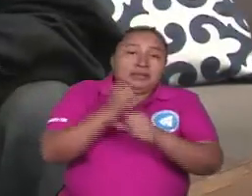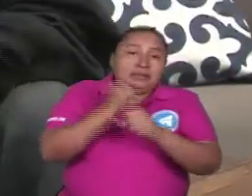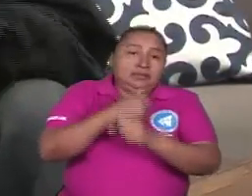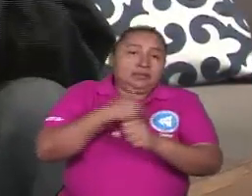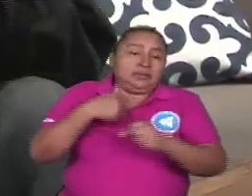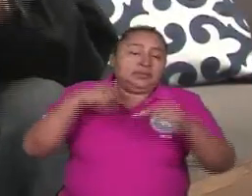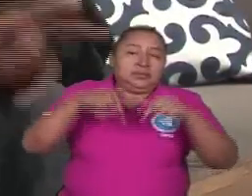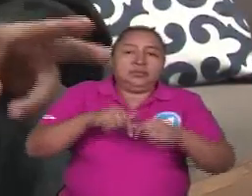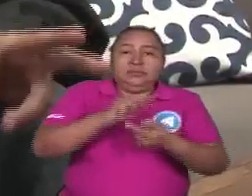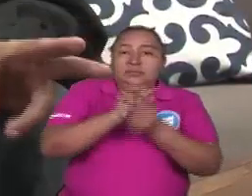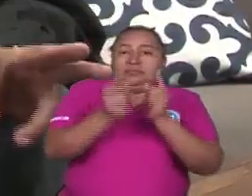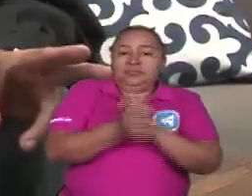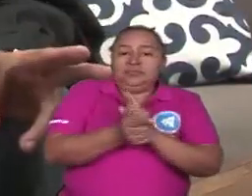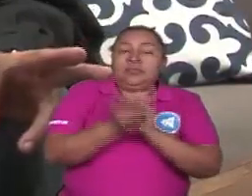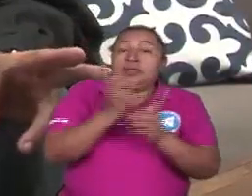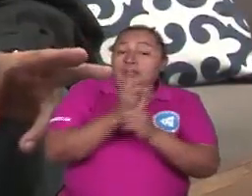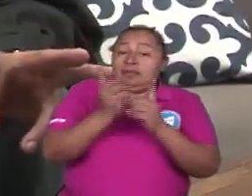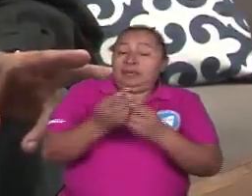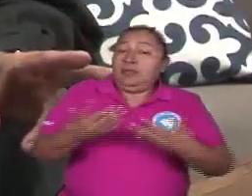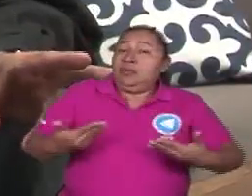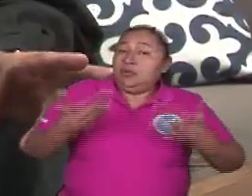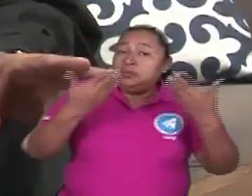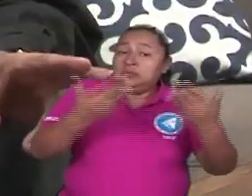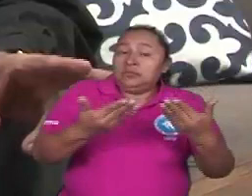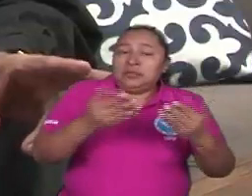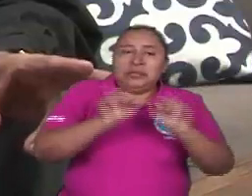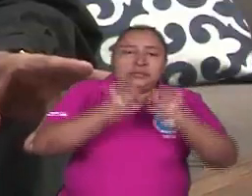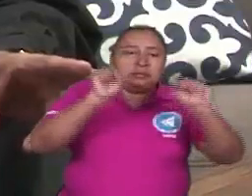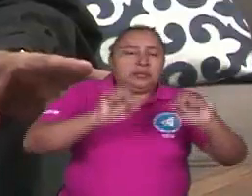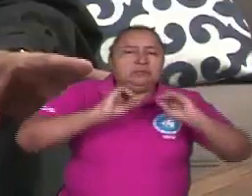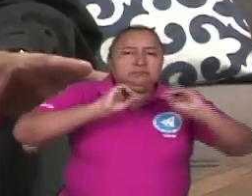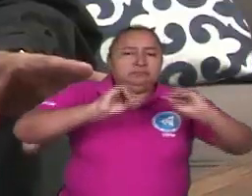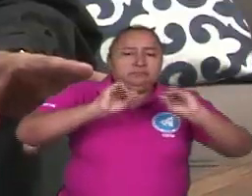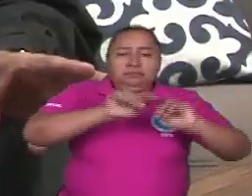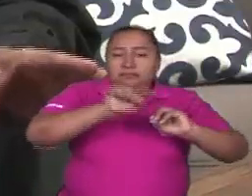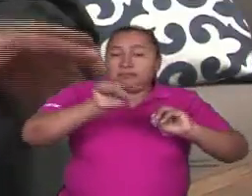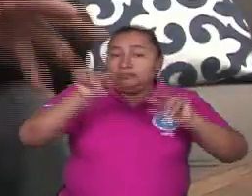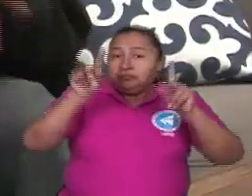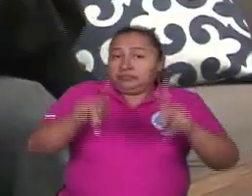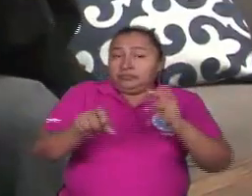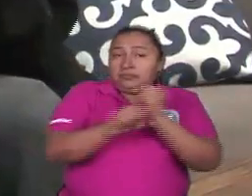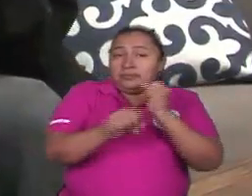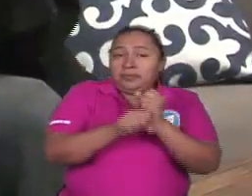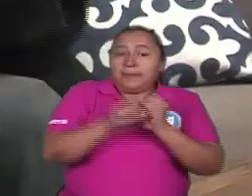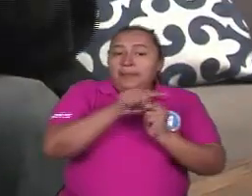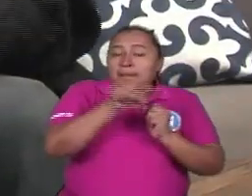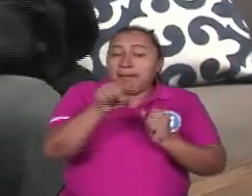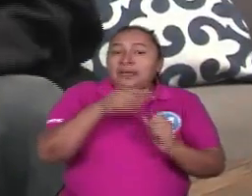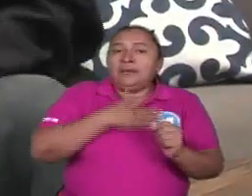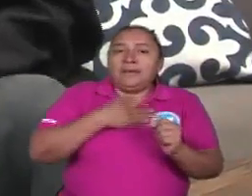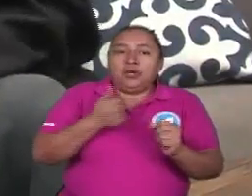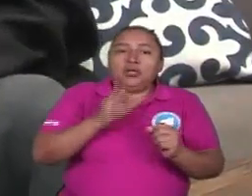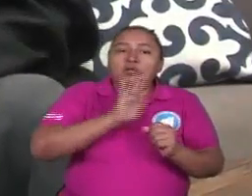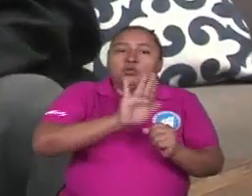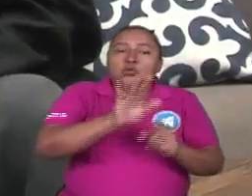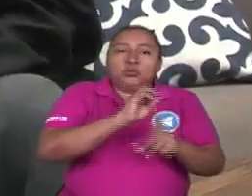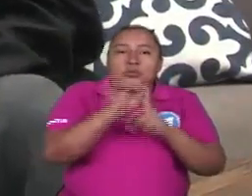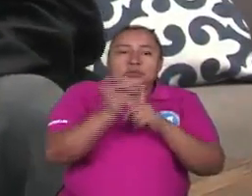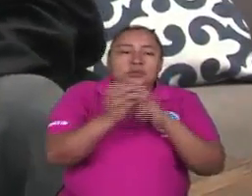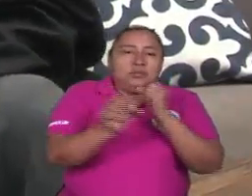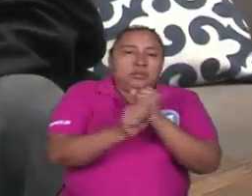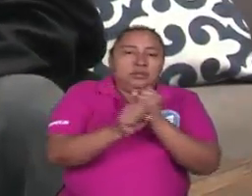hoy y tenemos que trasladar capacitación técnica a estos tipos de trabajadores para que vayan mejorando la organización de sus